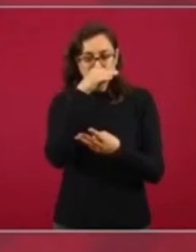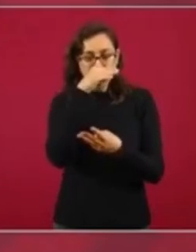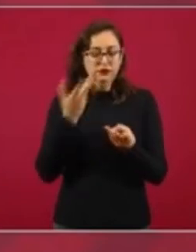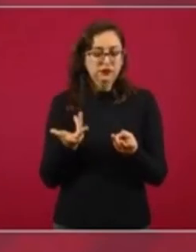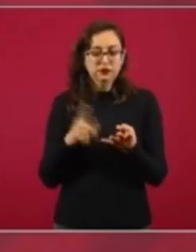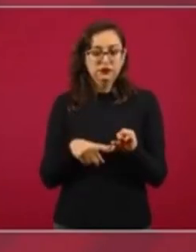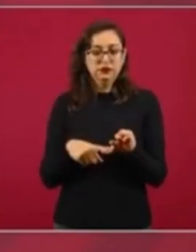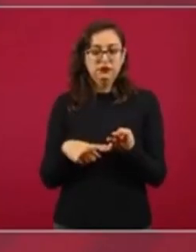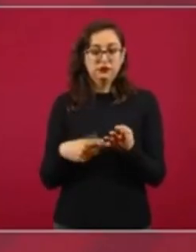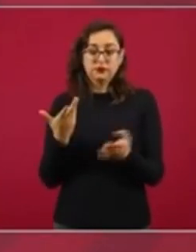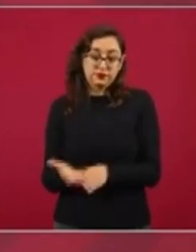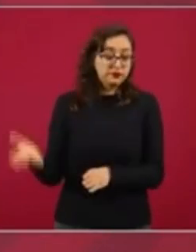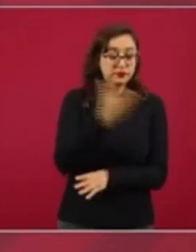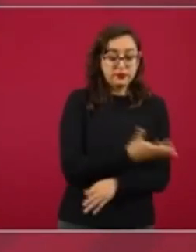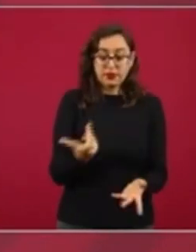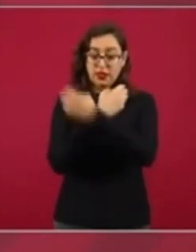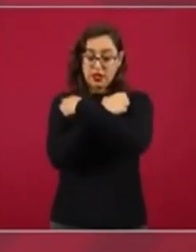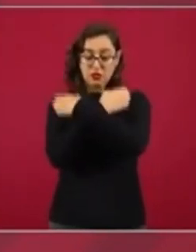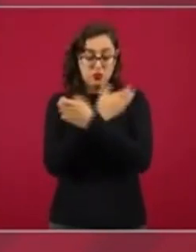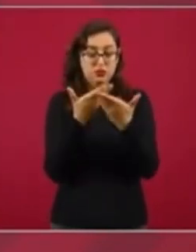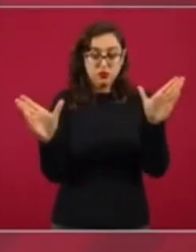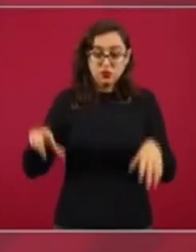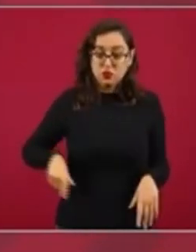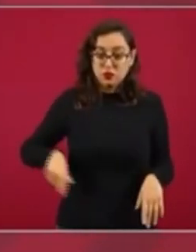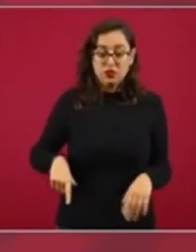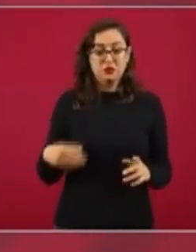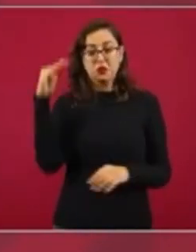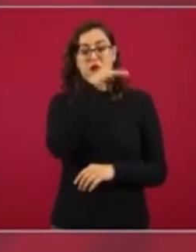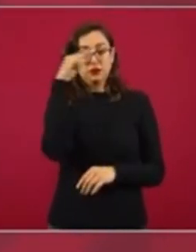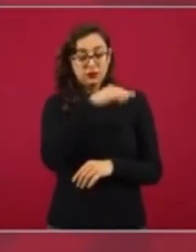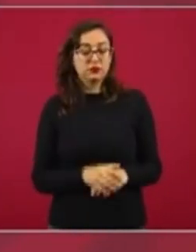desde la educación pública, gratuita, en esos países.